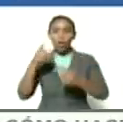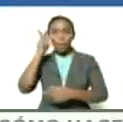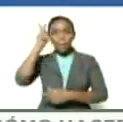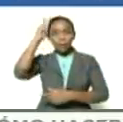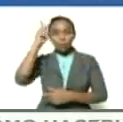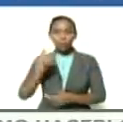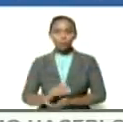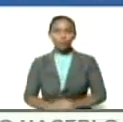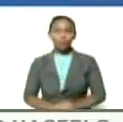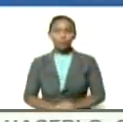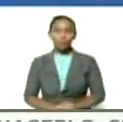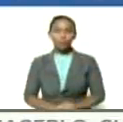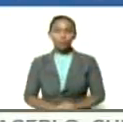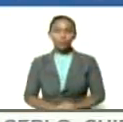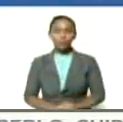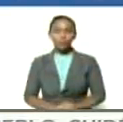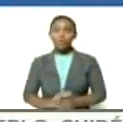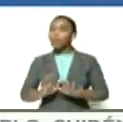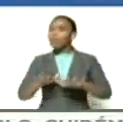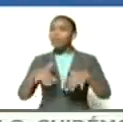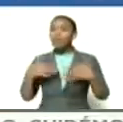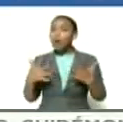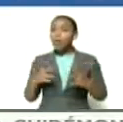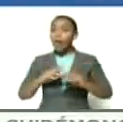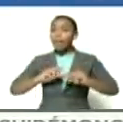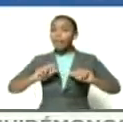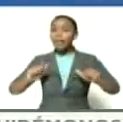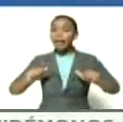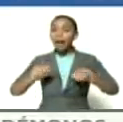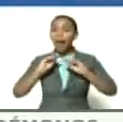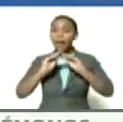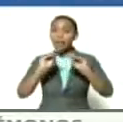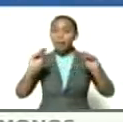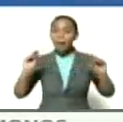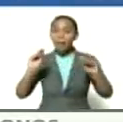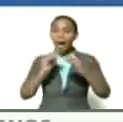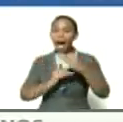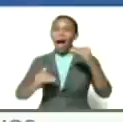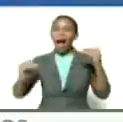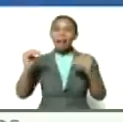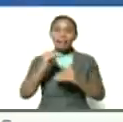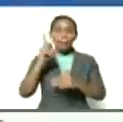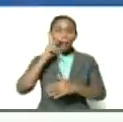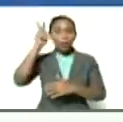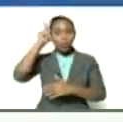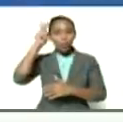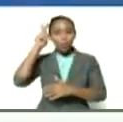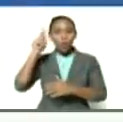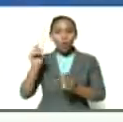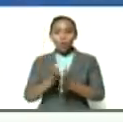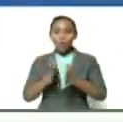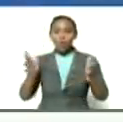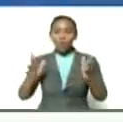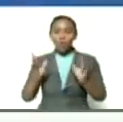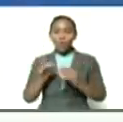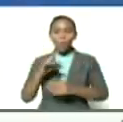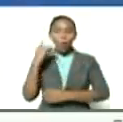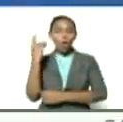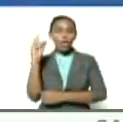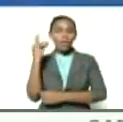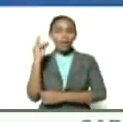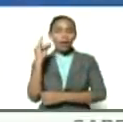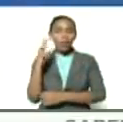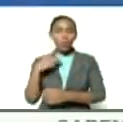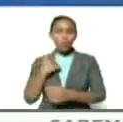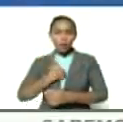y cuando en las tierras de la llamada Alta Perú fundó la Gran Bolivia nuestra